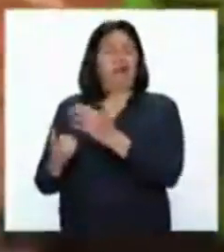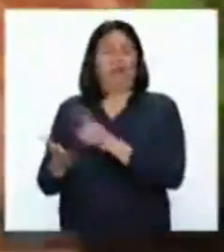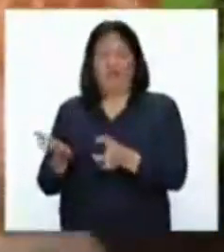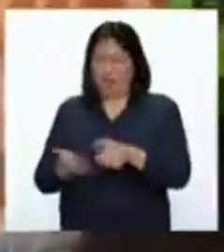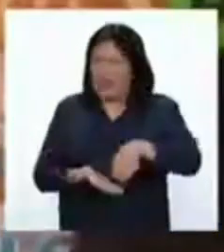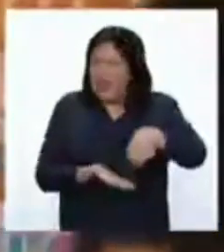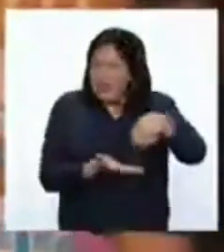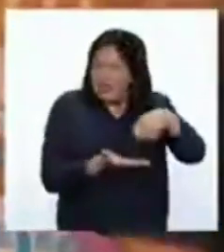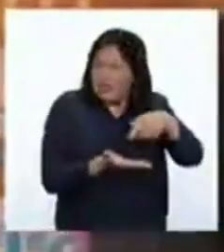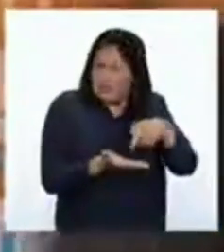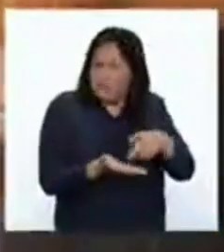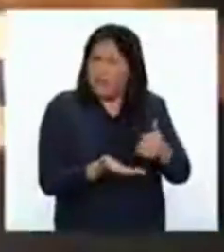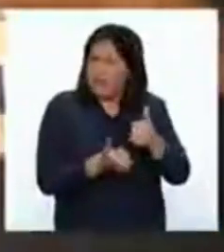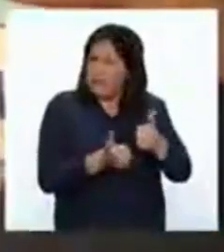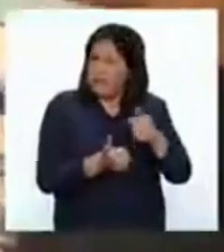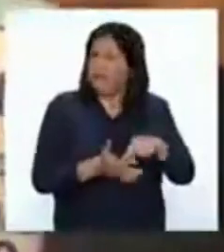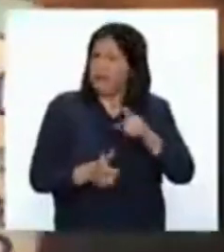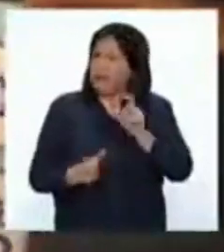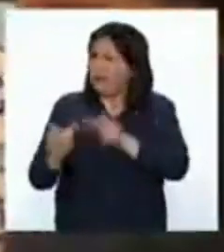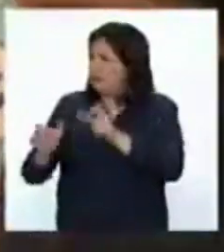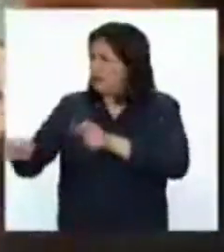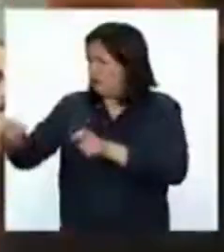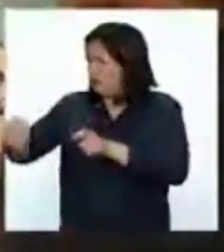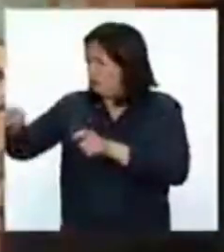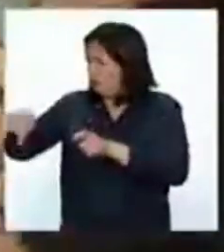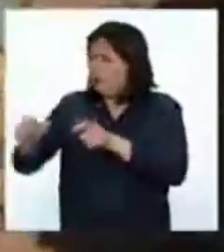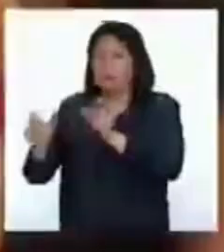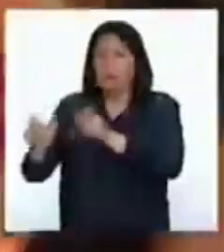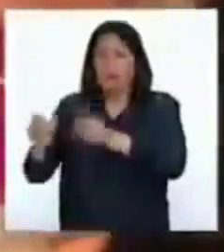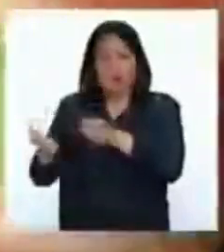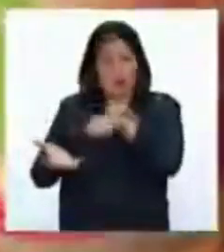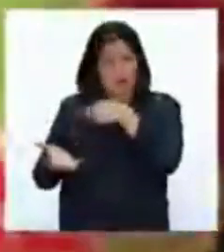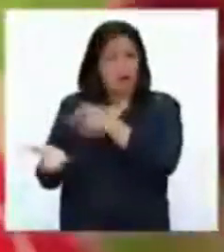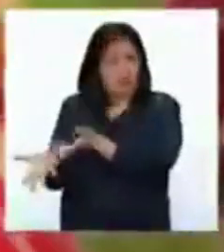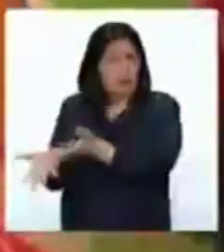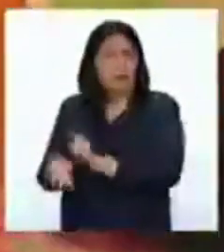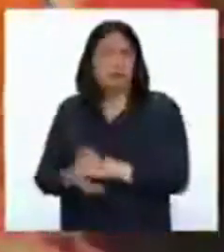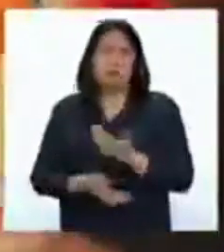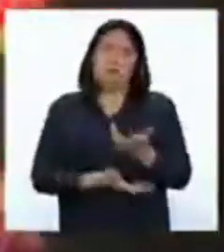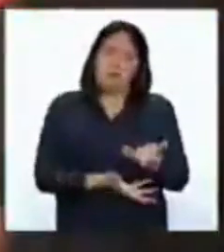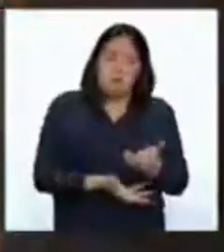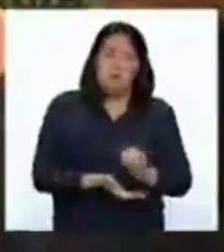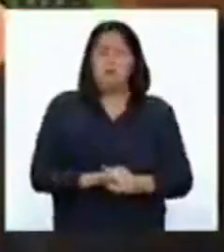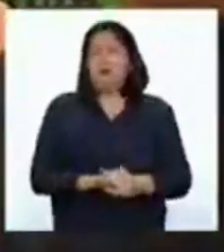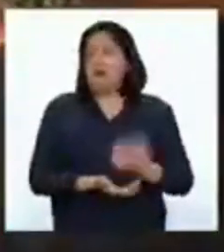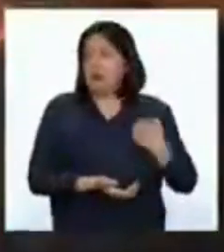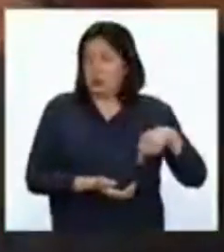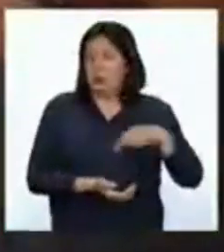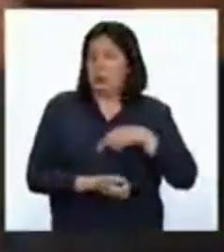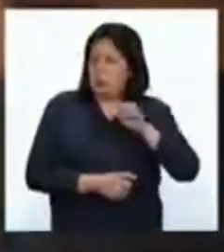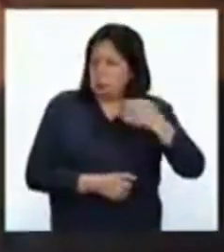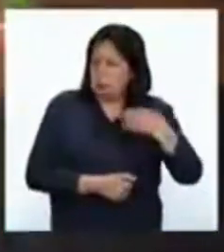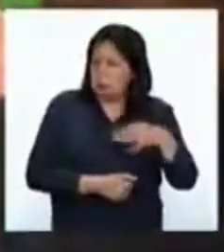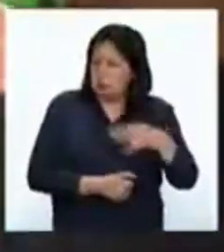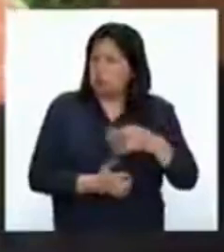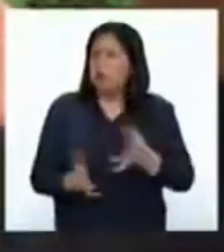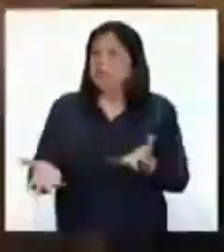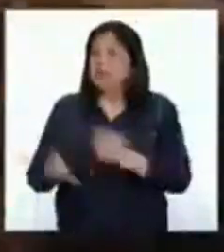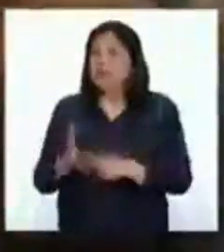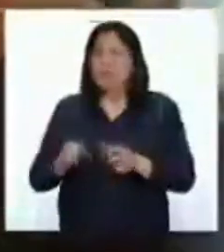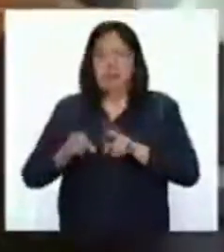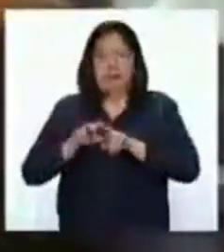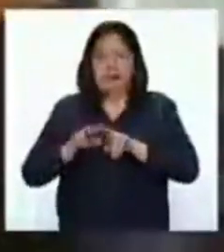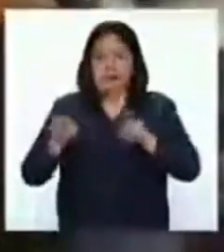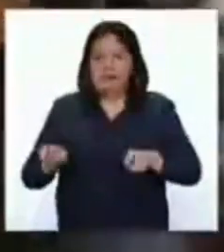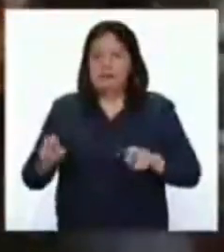La nutrición tiene que ver en todo porque todos comemos y en una u otra manera siempre vamos a juntarnos dentro de la